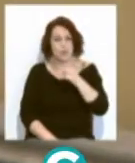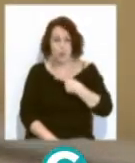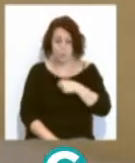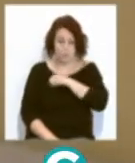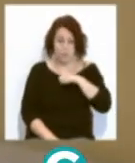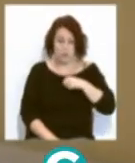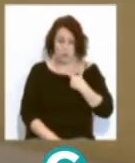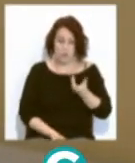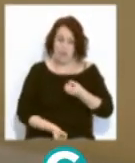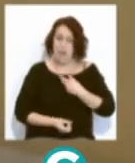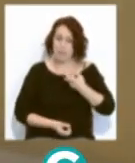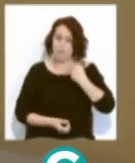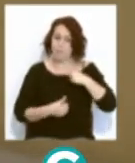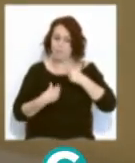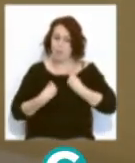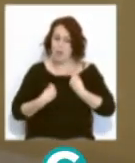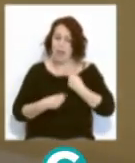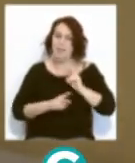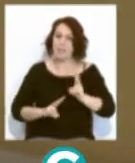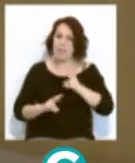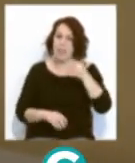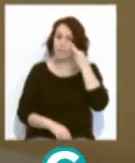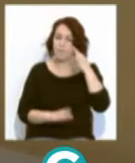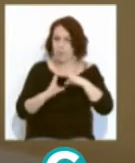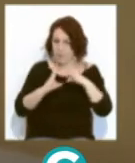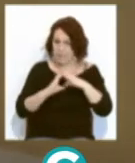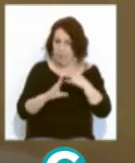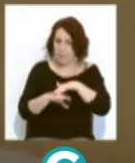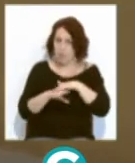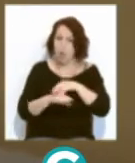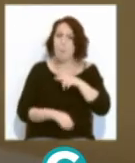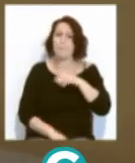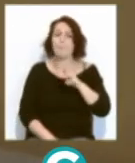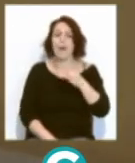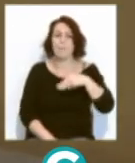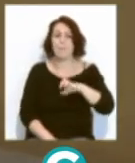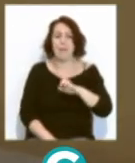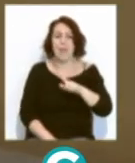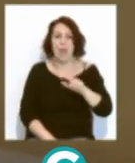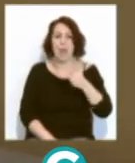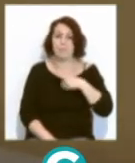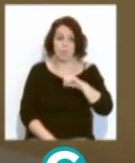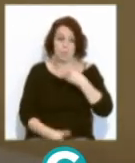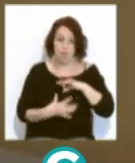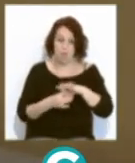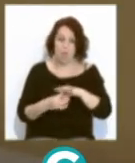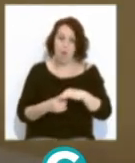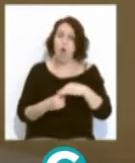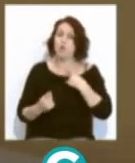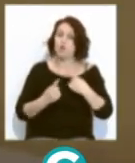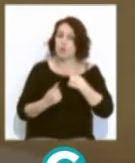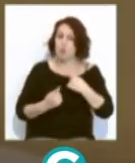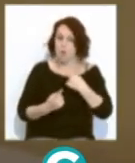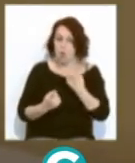la actriz, comunicadora y activista feminista Pamela Palenciano en su primera relación de noviazgo. Una